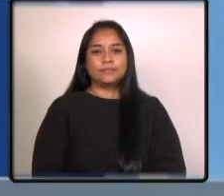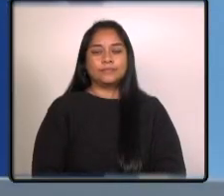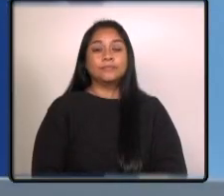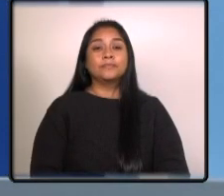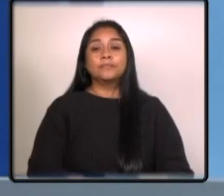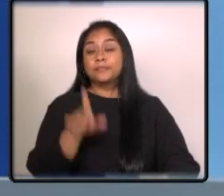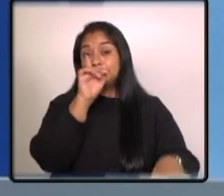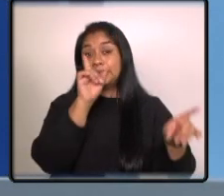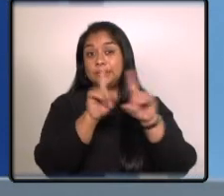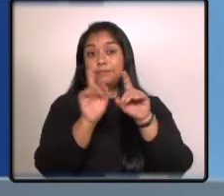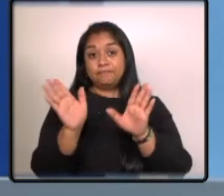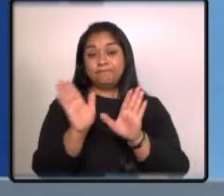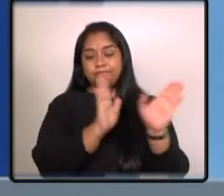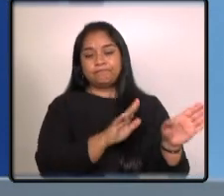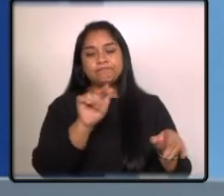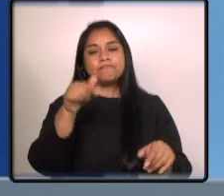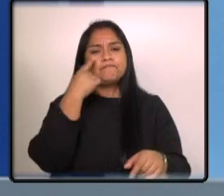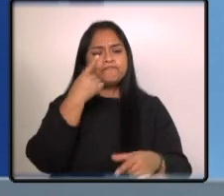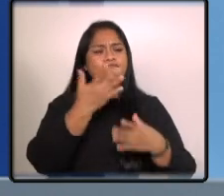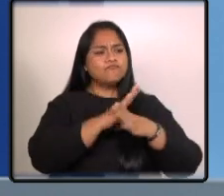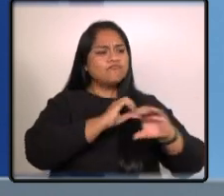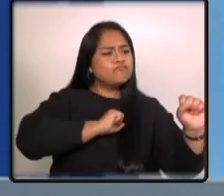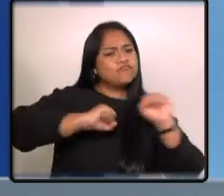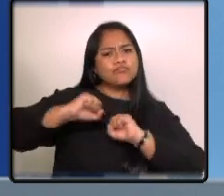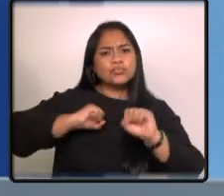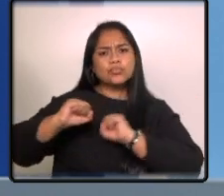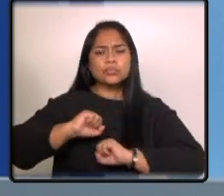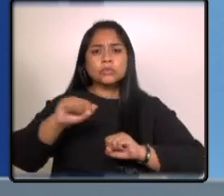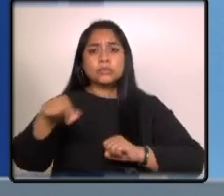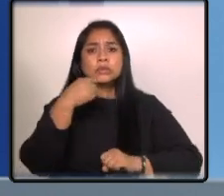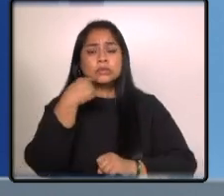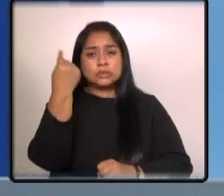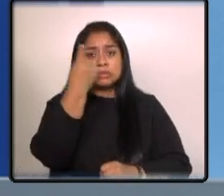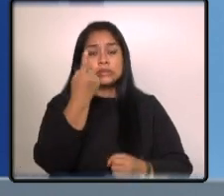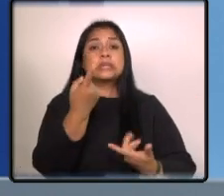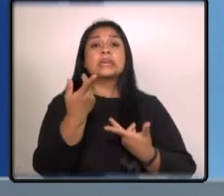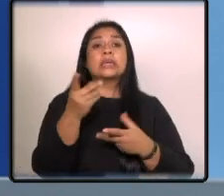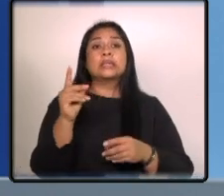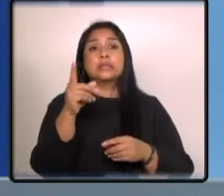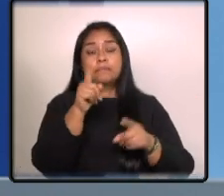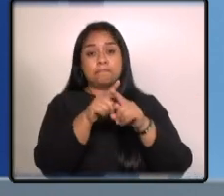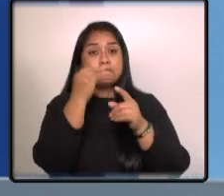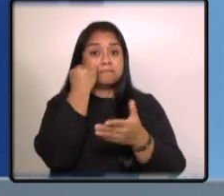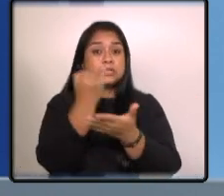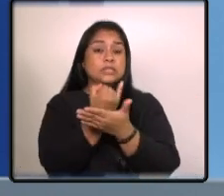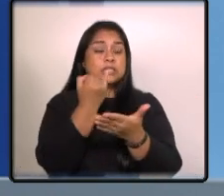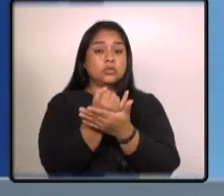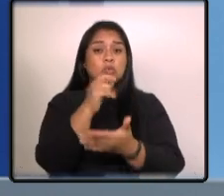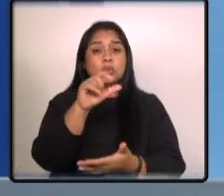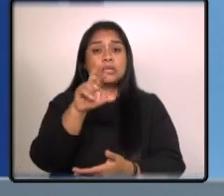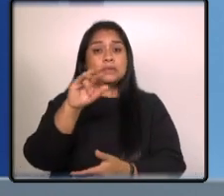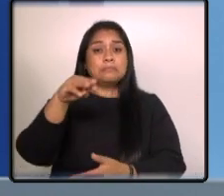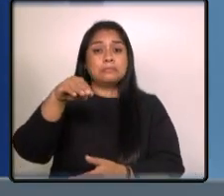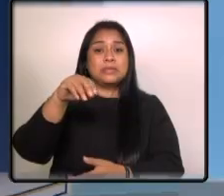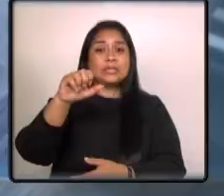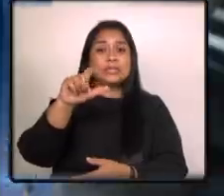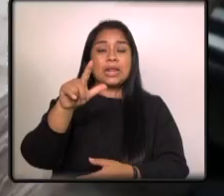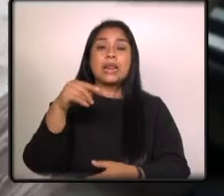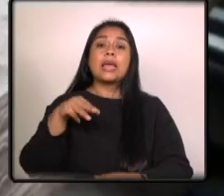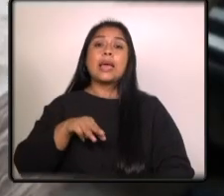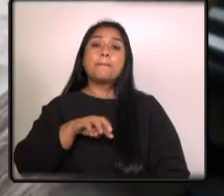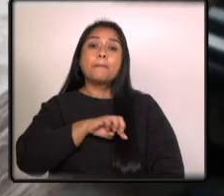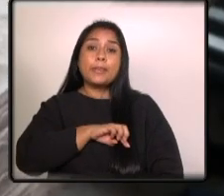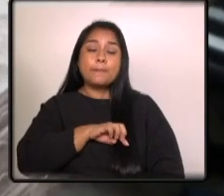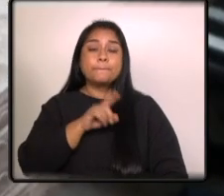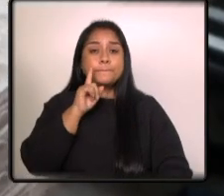asimismo durante un operativo realizado por agentes de la división especializada en investigación criminal y el ministerio público en la